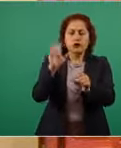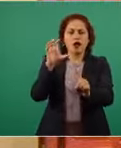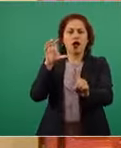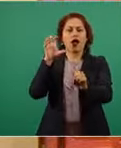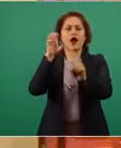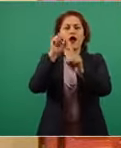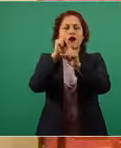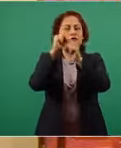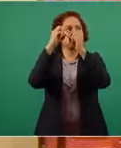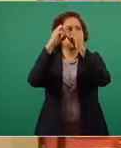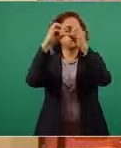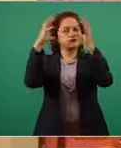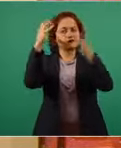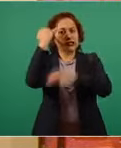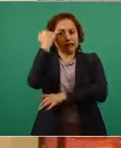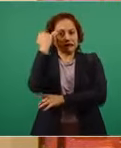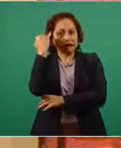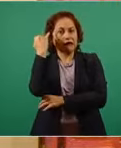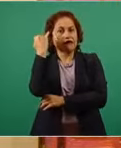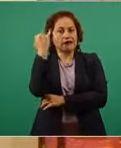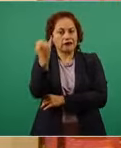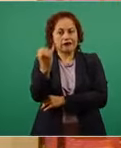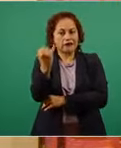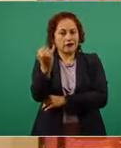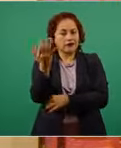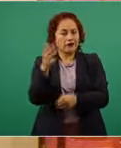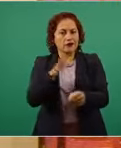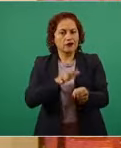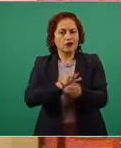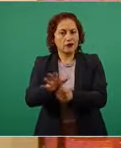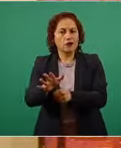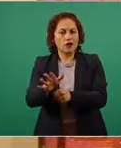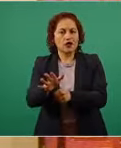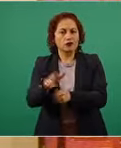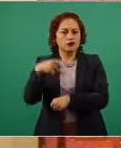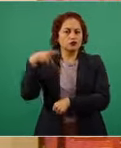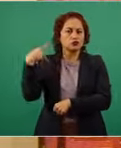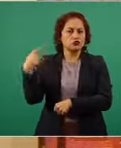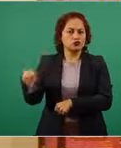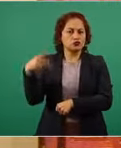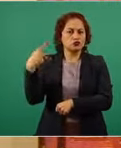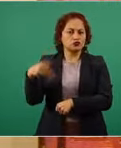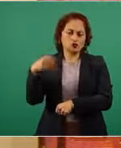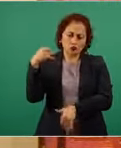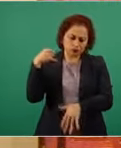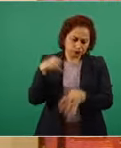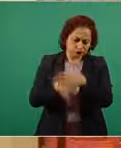que era la más profunda de sus convicciones.